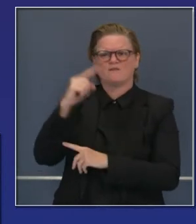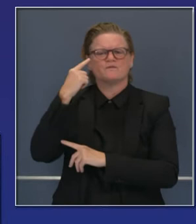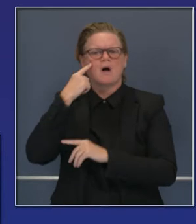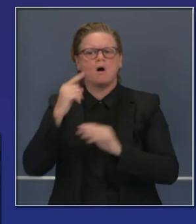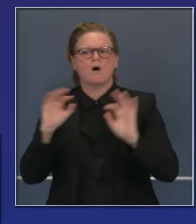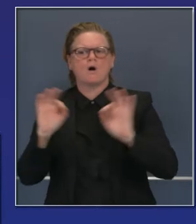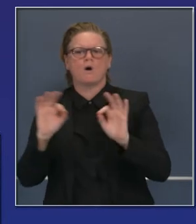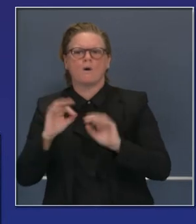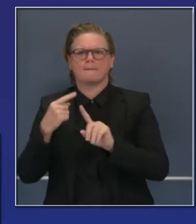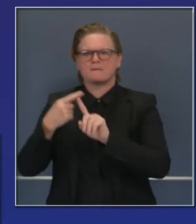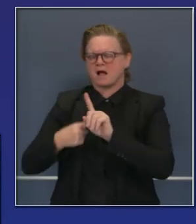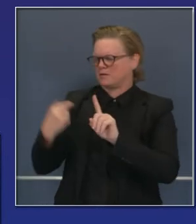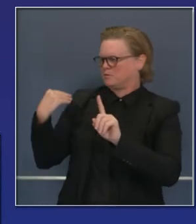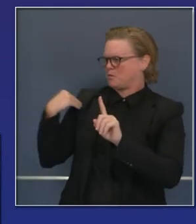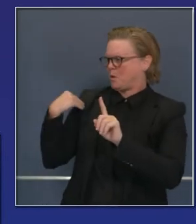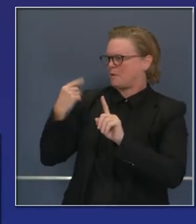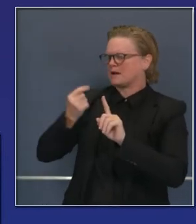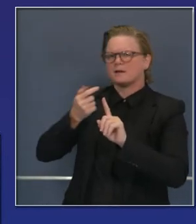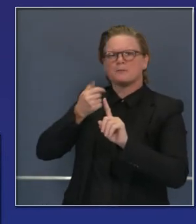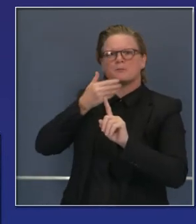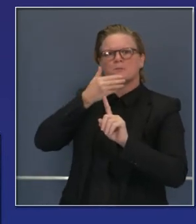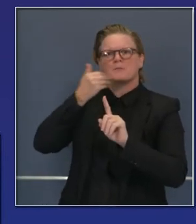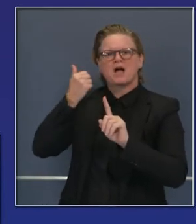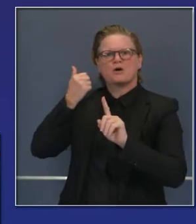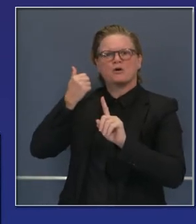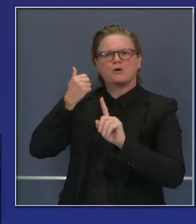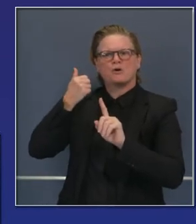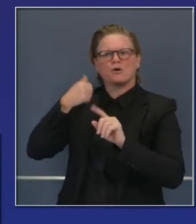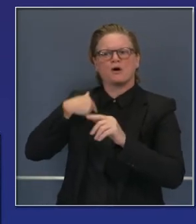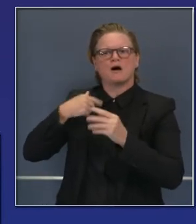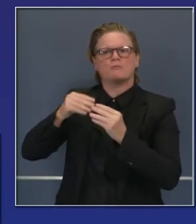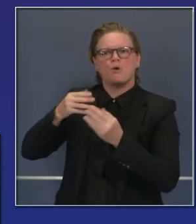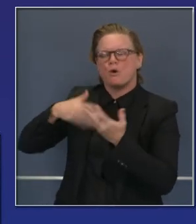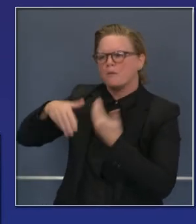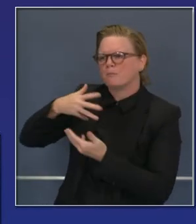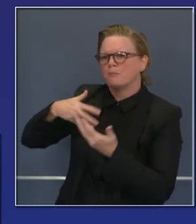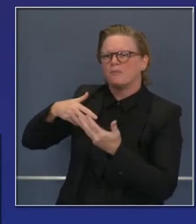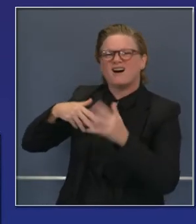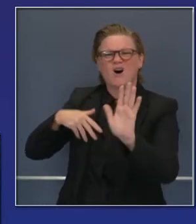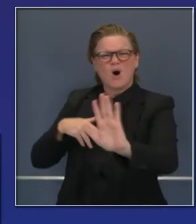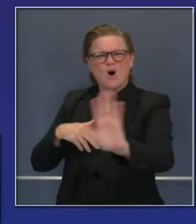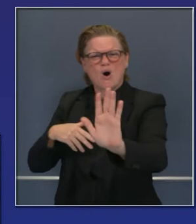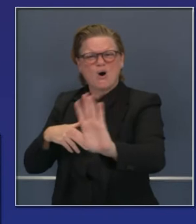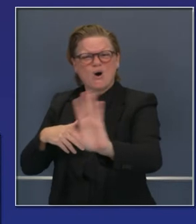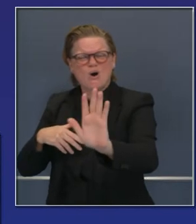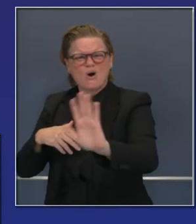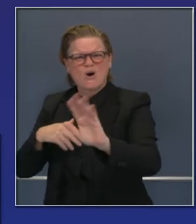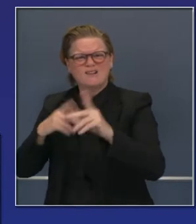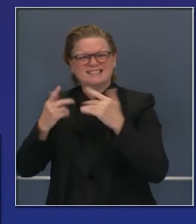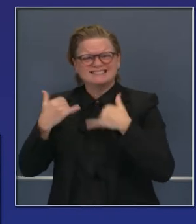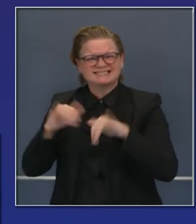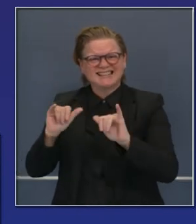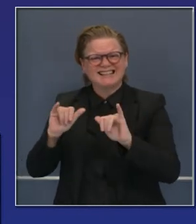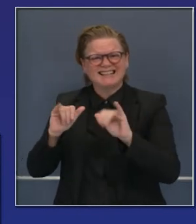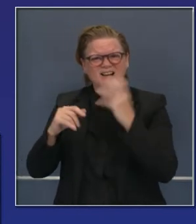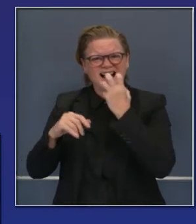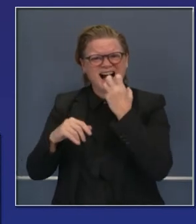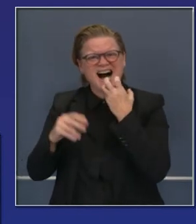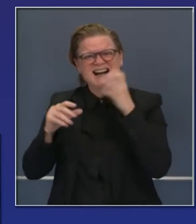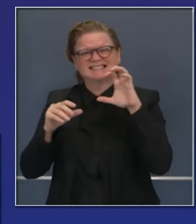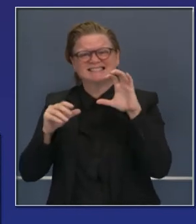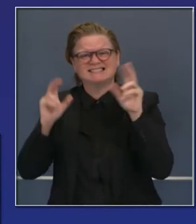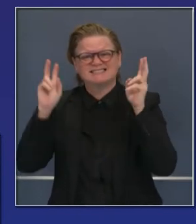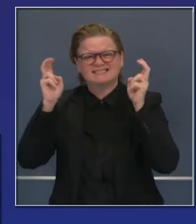que hace un mes la gente pensó que eran de bajo riesgo, hoy nos damos cuenta que son de alto riesgo. Así que tenemos que recalibrar